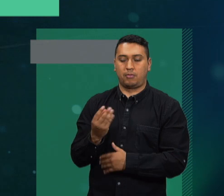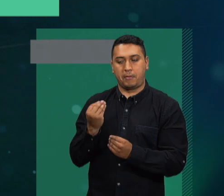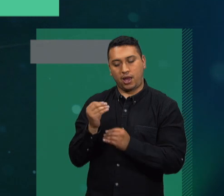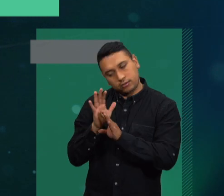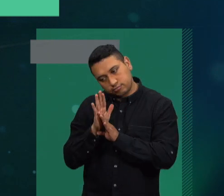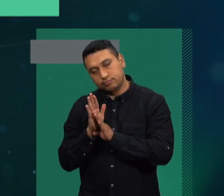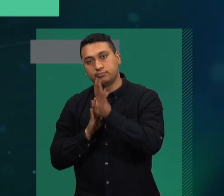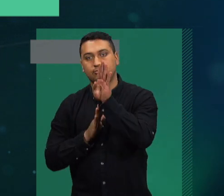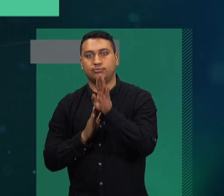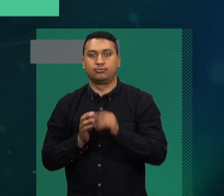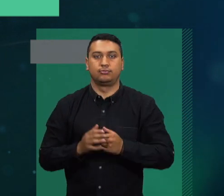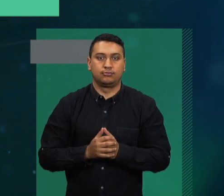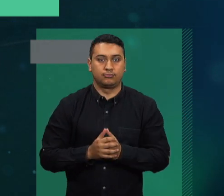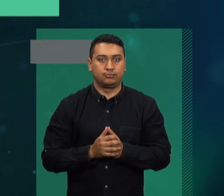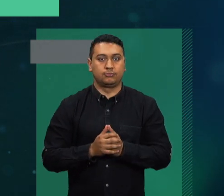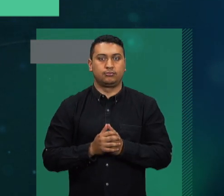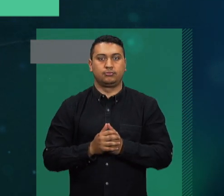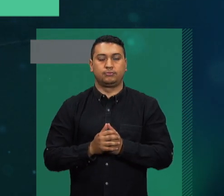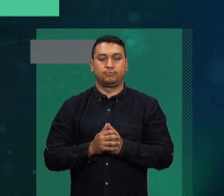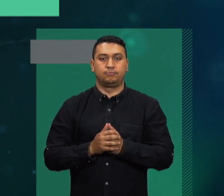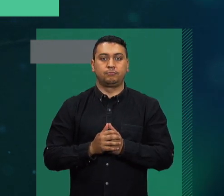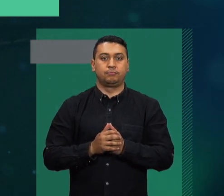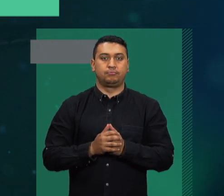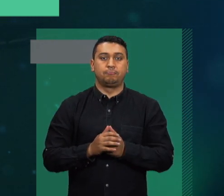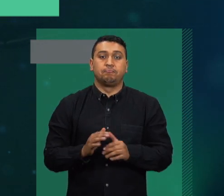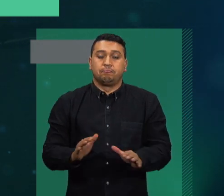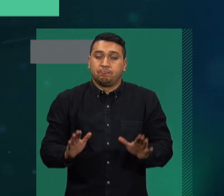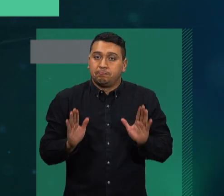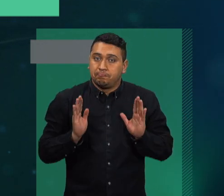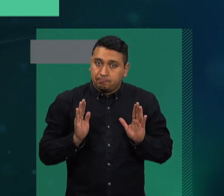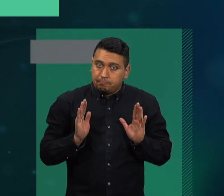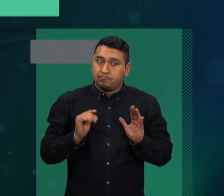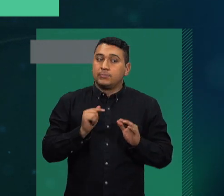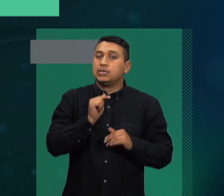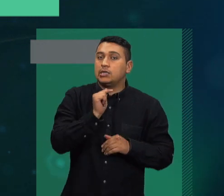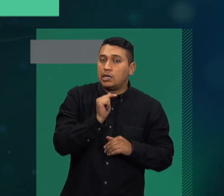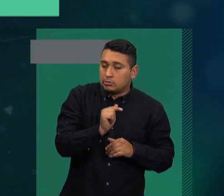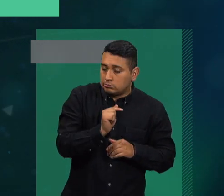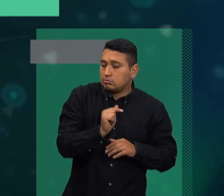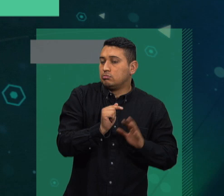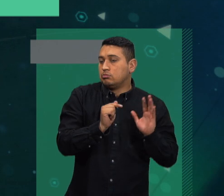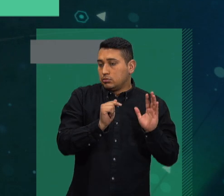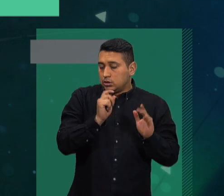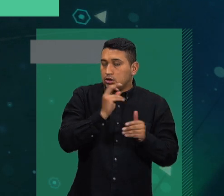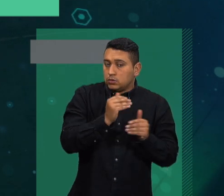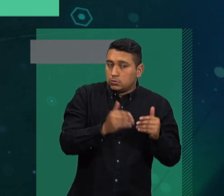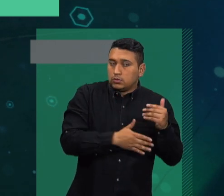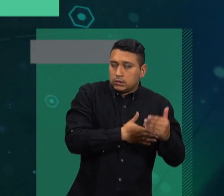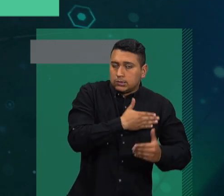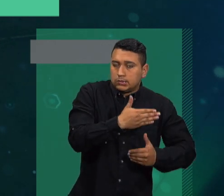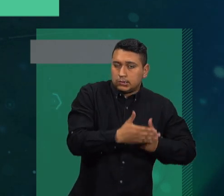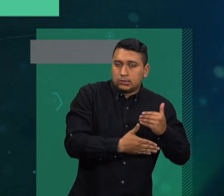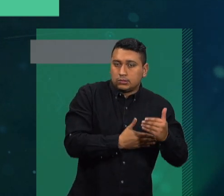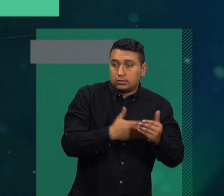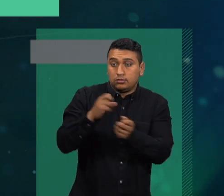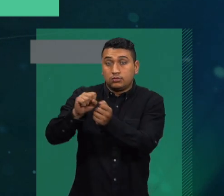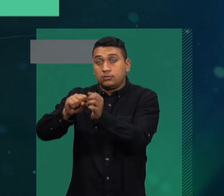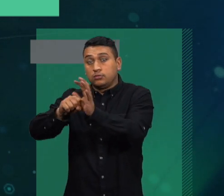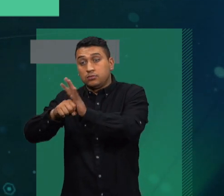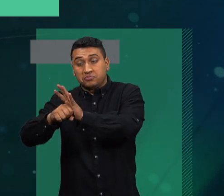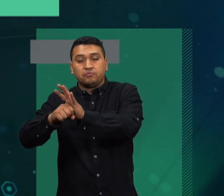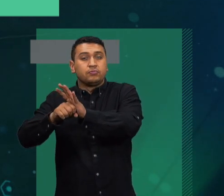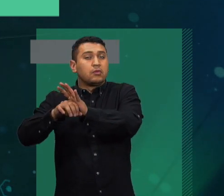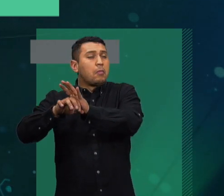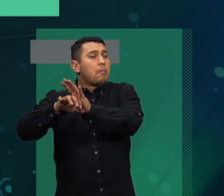progreso para los niños. Algún día esto pasará. El sol va a salir. Sí o sí o sí.